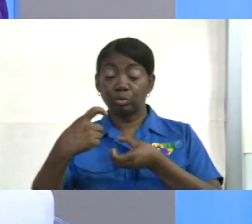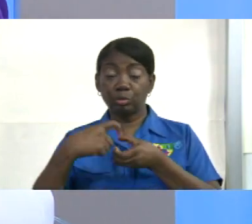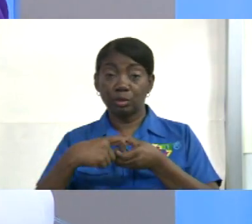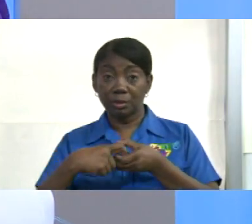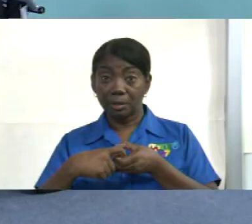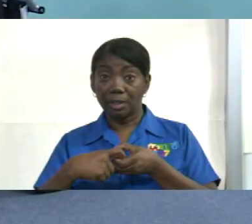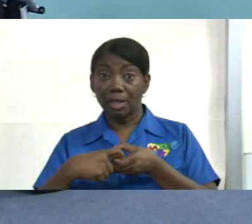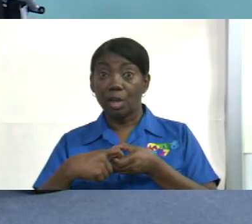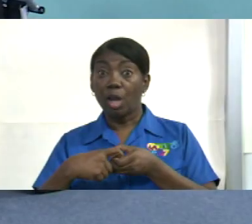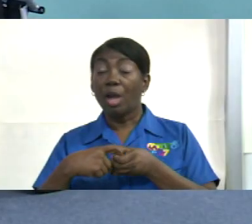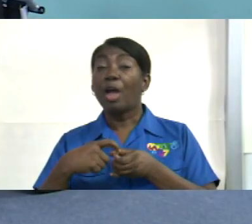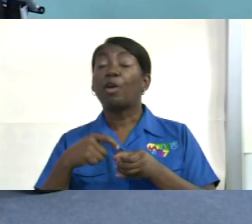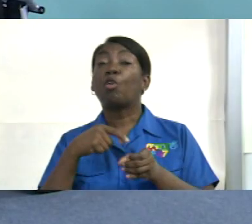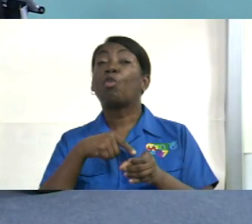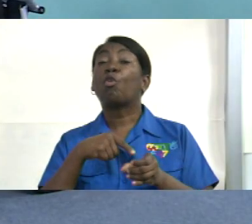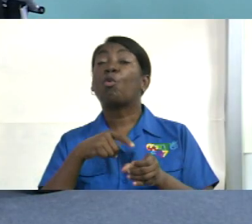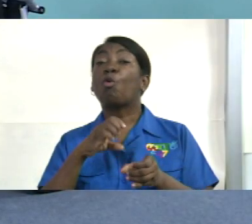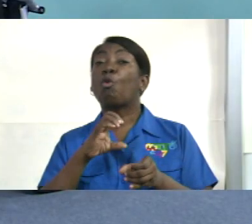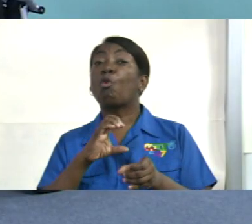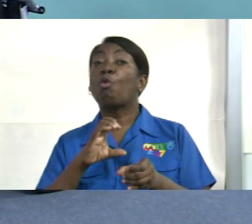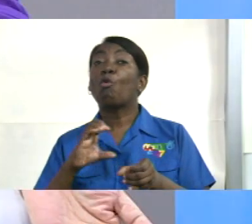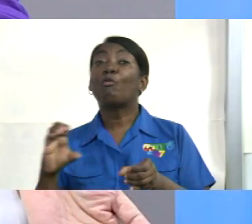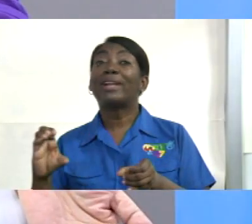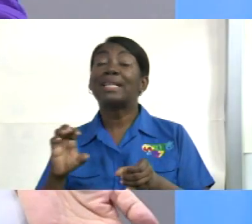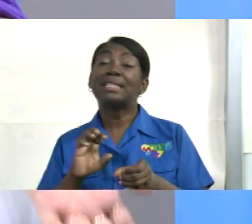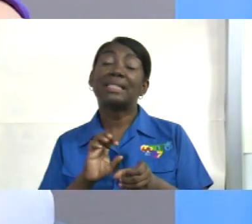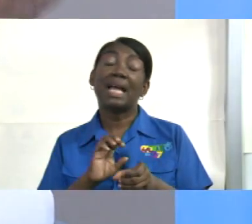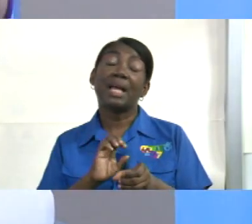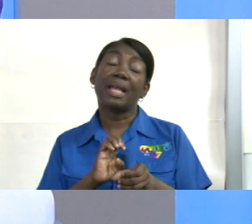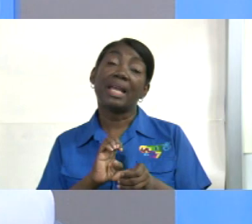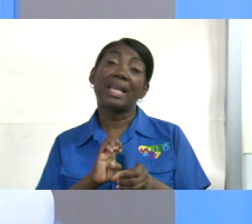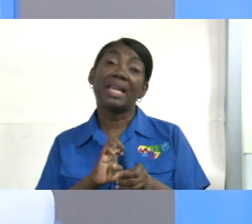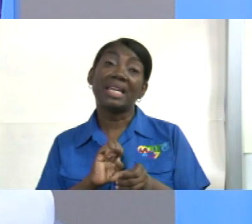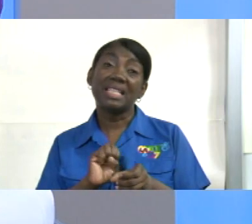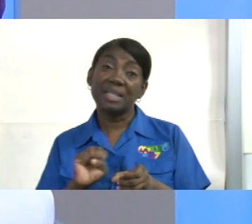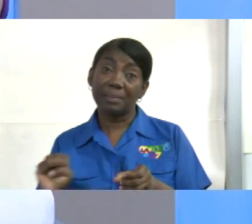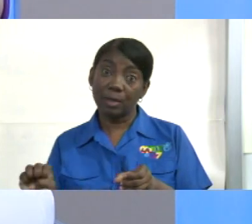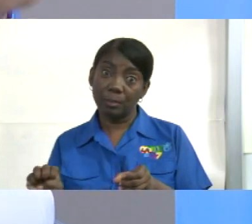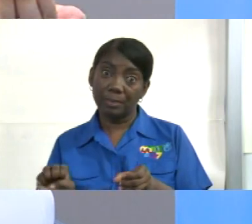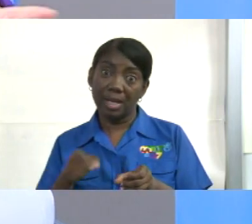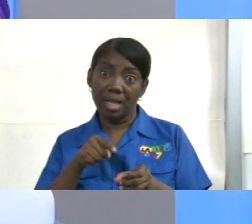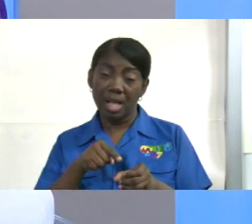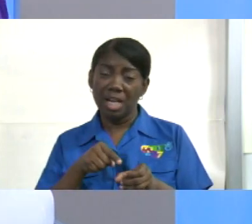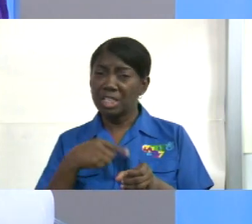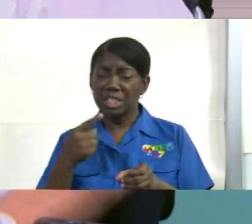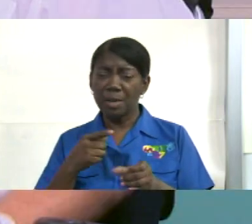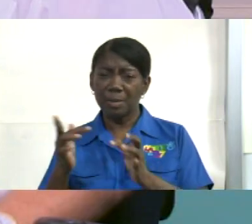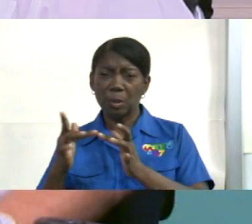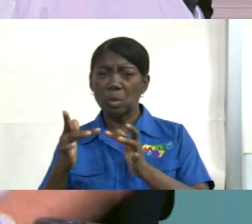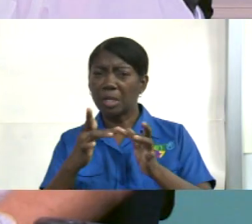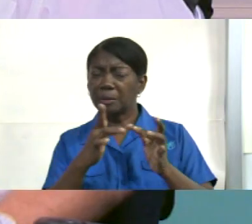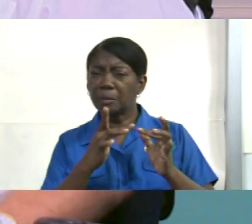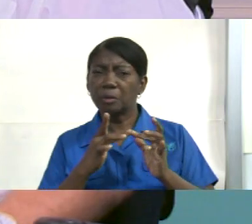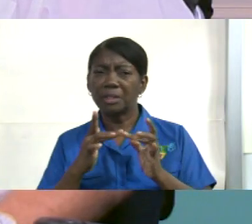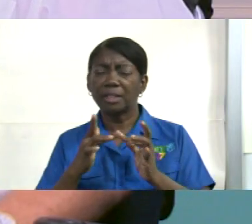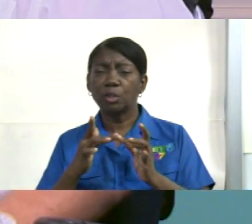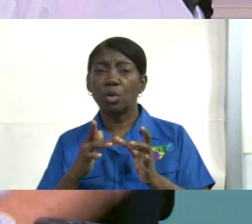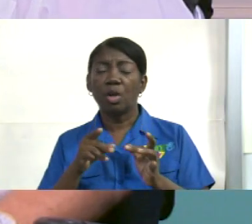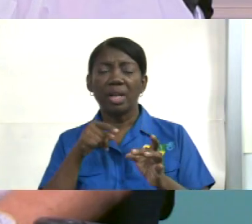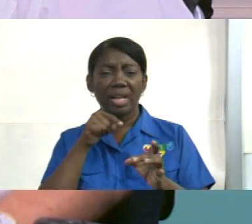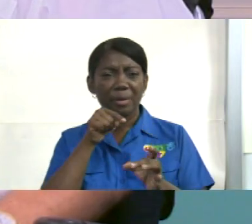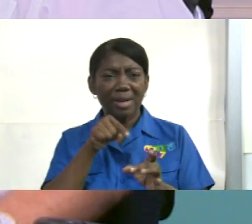episcopal y usted manteniendo contacto con las bases y todo además le va a dar otra